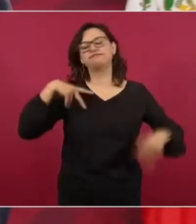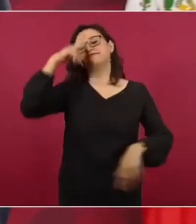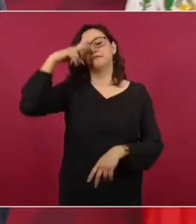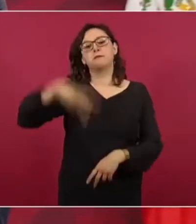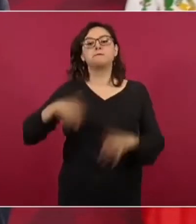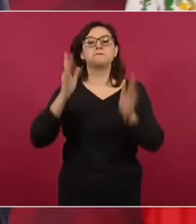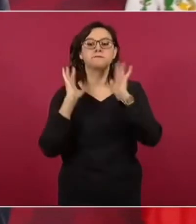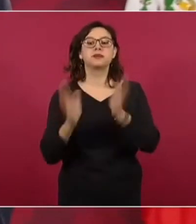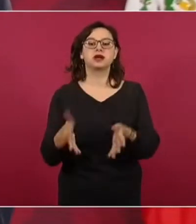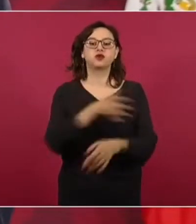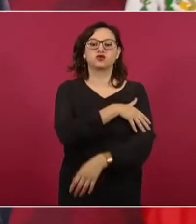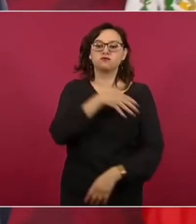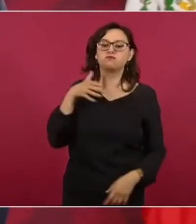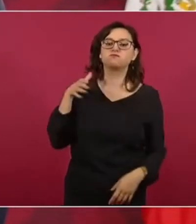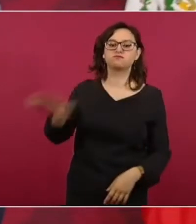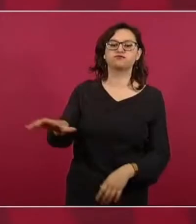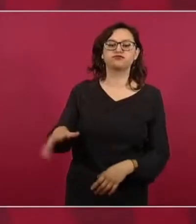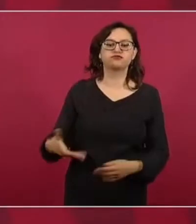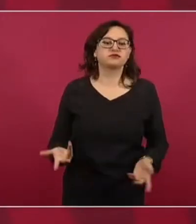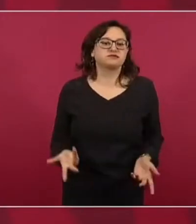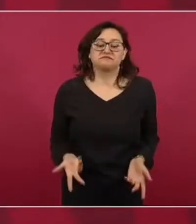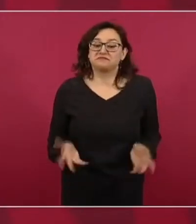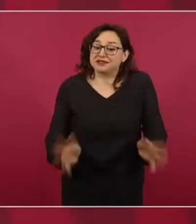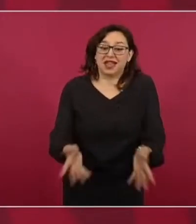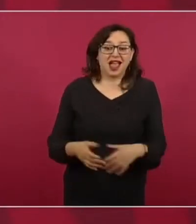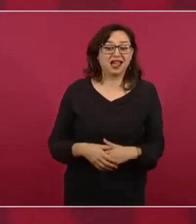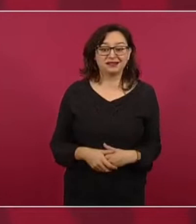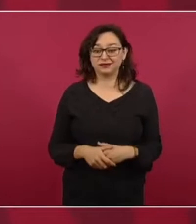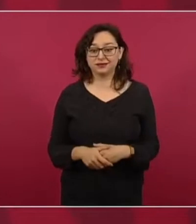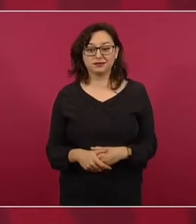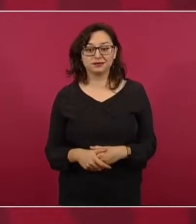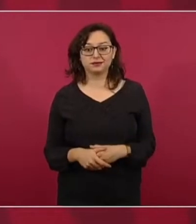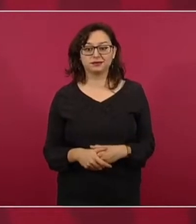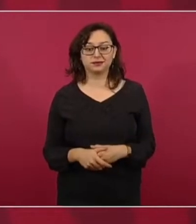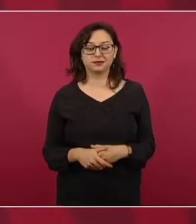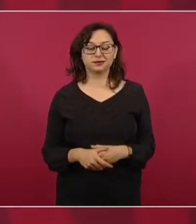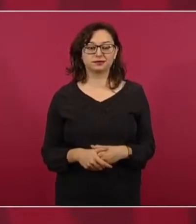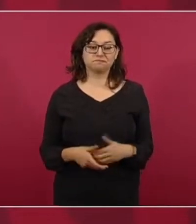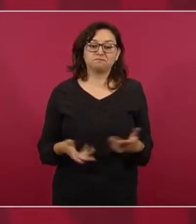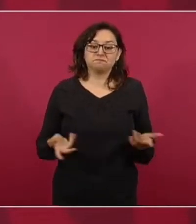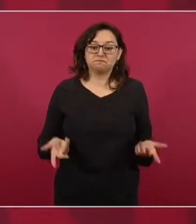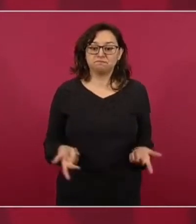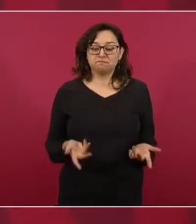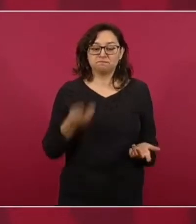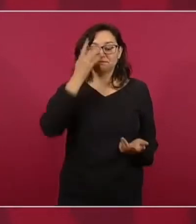ya se empoderó el pueblo y eso